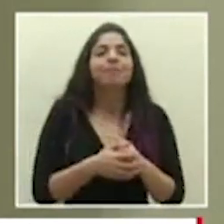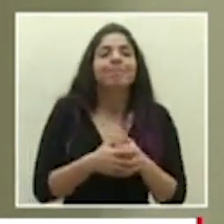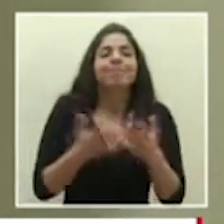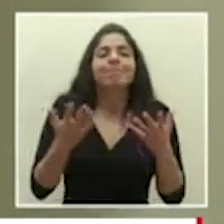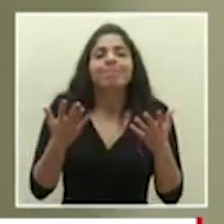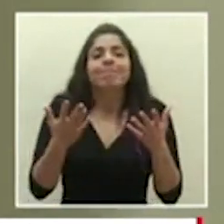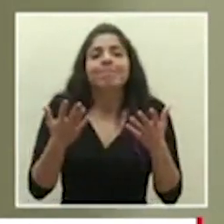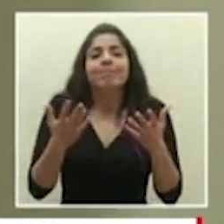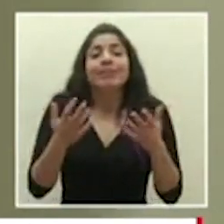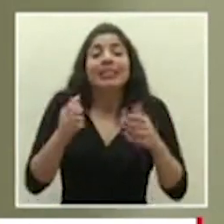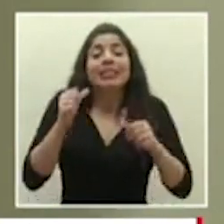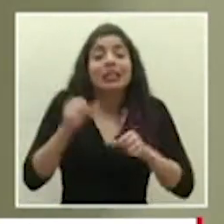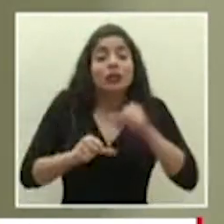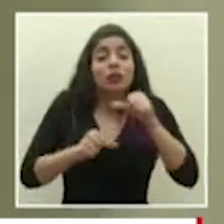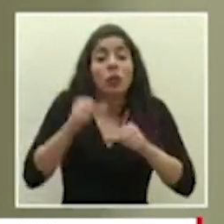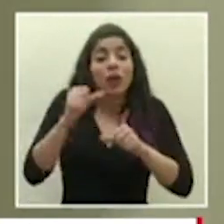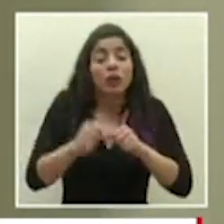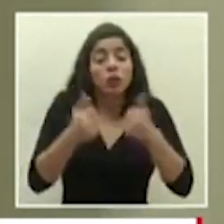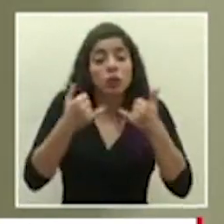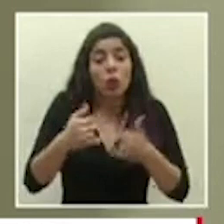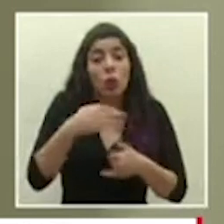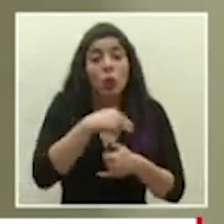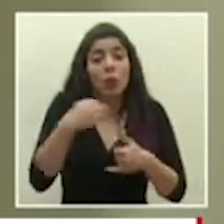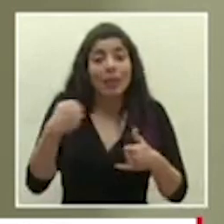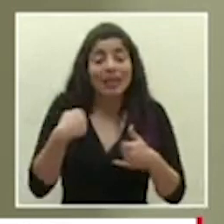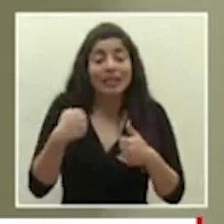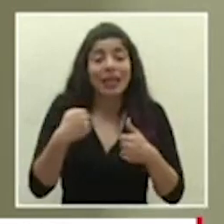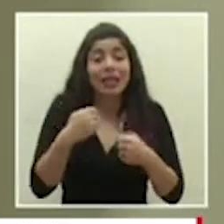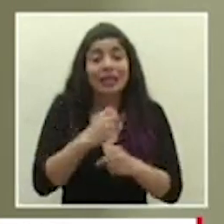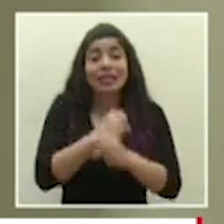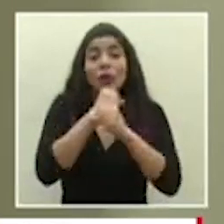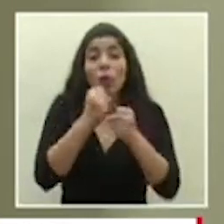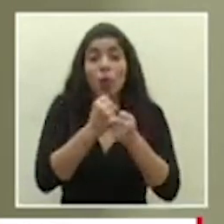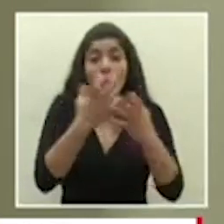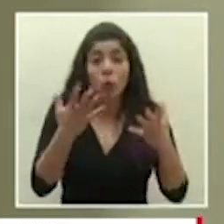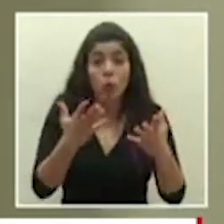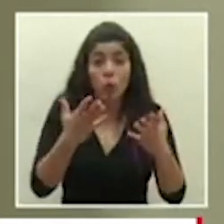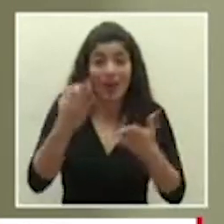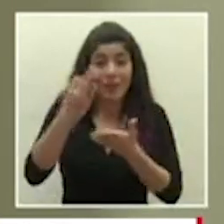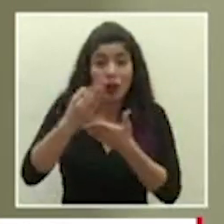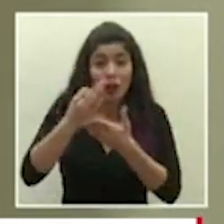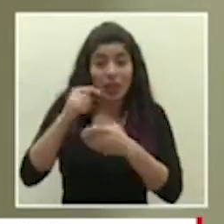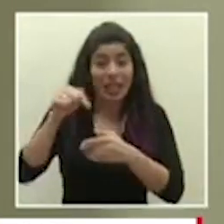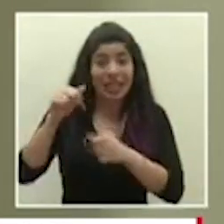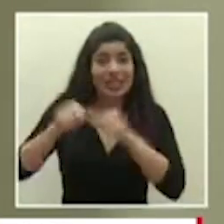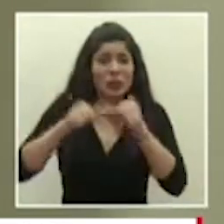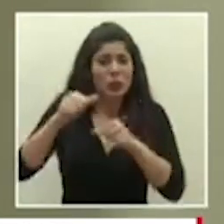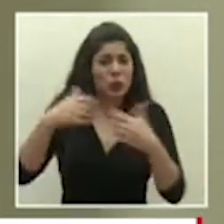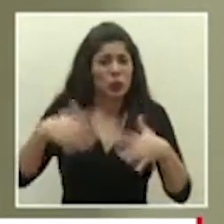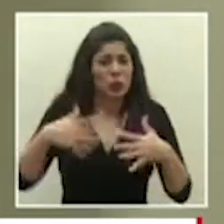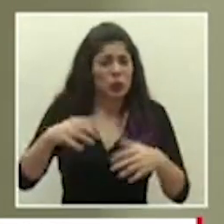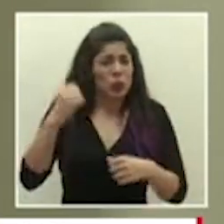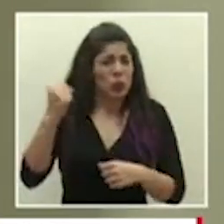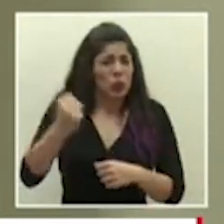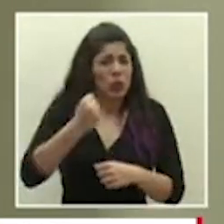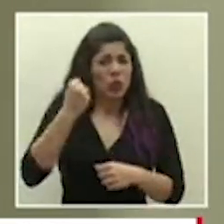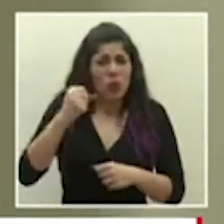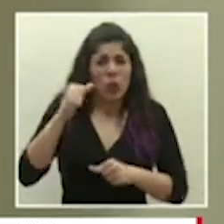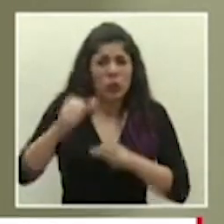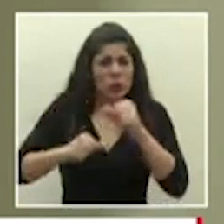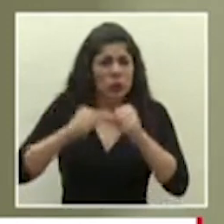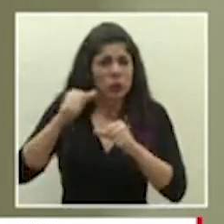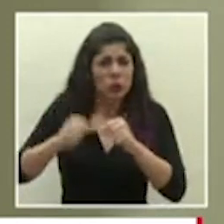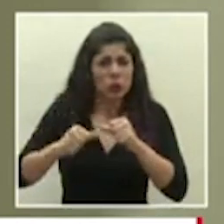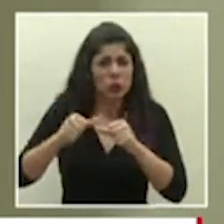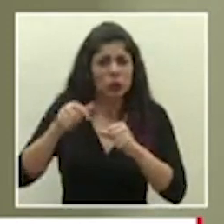el esfuerzo que está haciendo el ministerio de seguridad pública en nuestra frontera es titánico o sea eso es una él